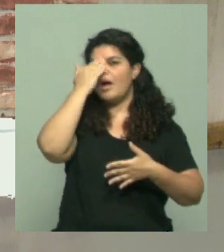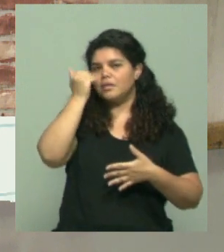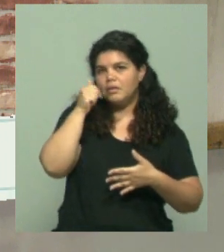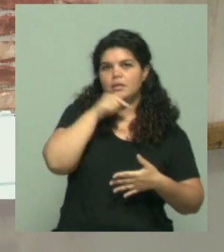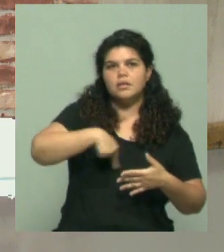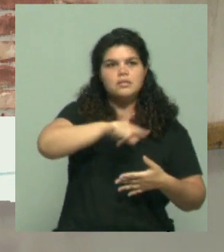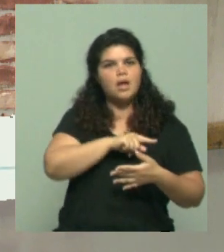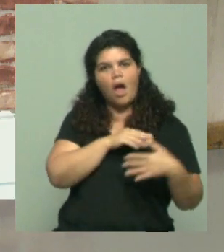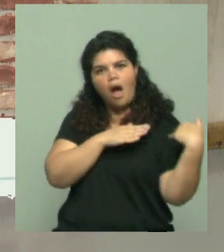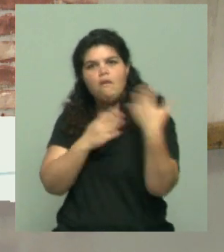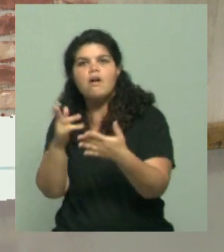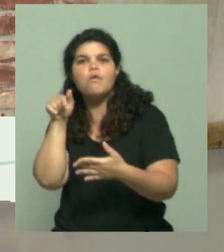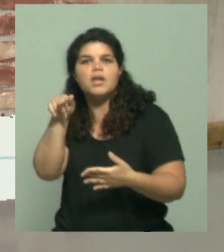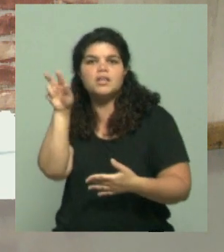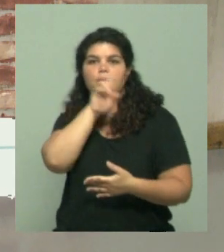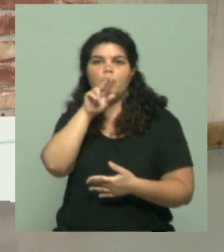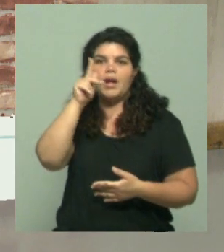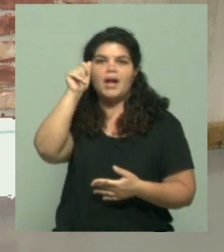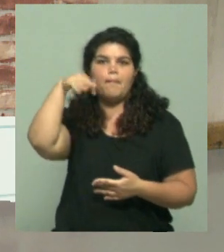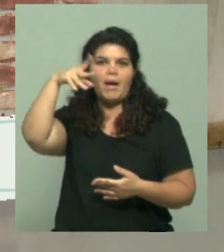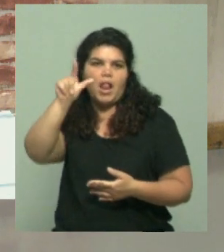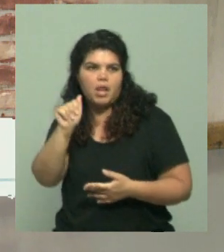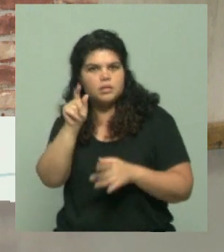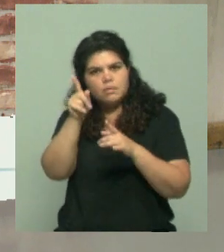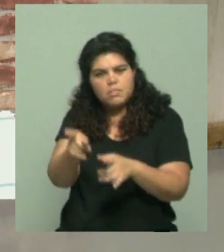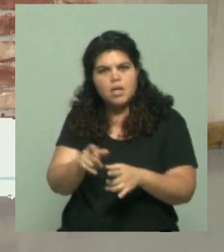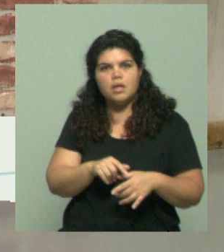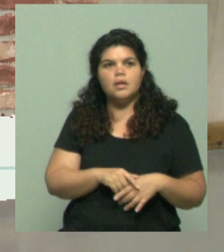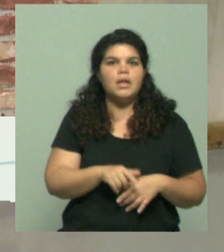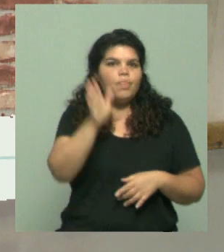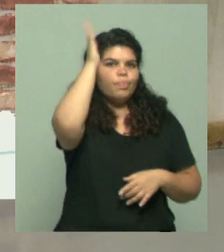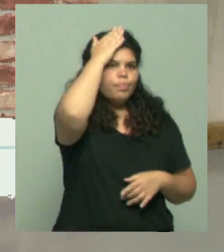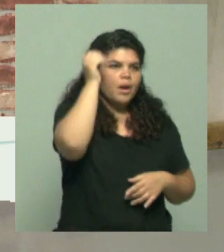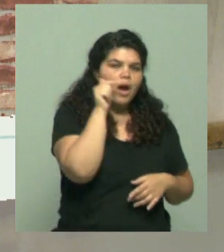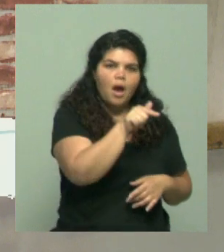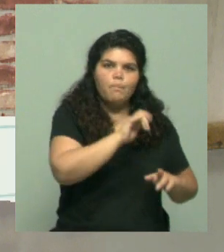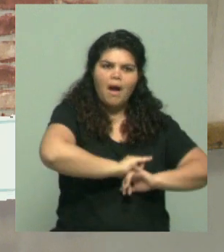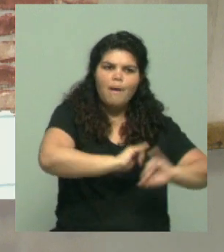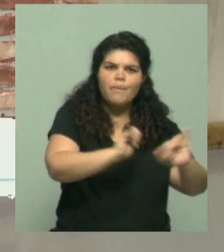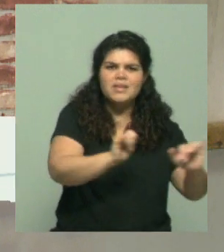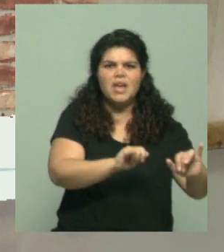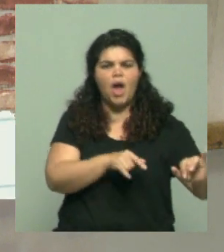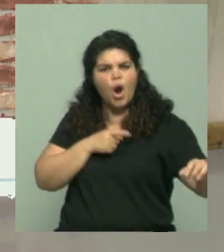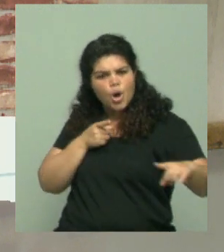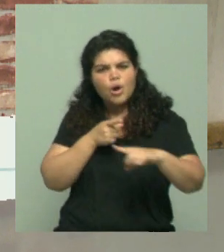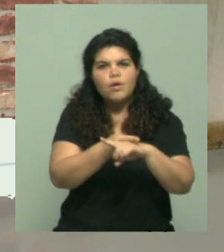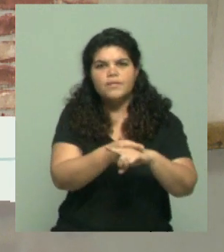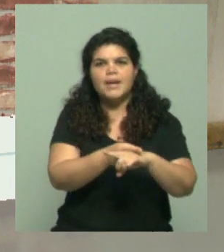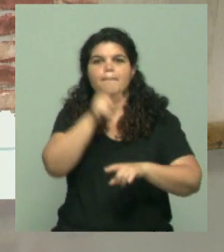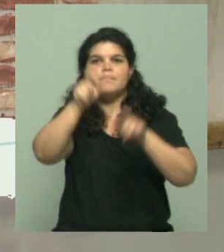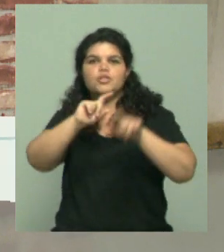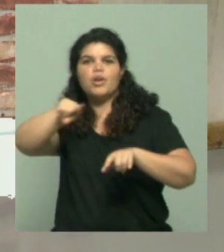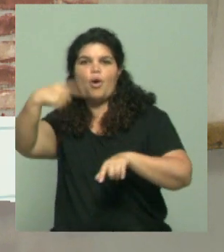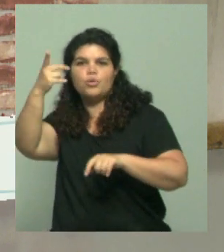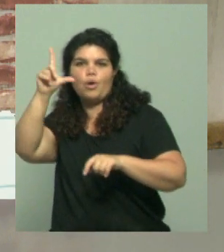obviamente entiende que por ahí la política, de hecho Trump ha hablado mucho y mal de los inmigrantes, que significa al menos para